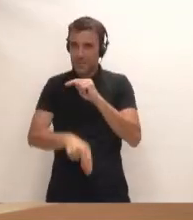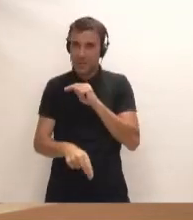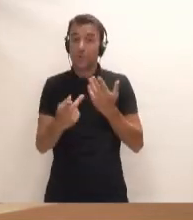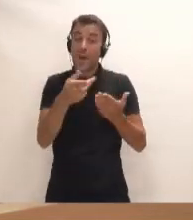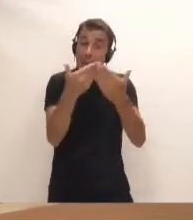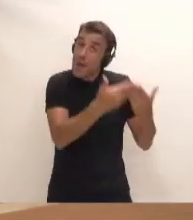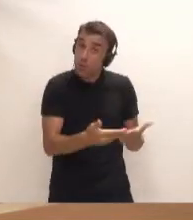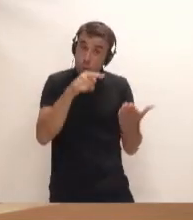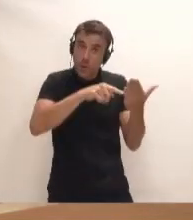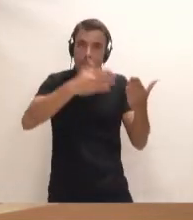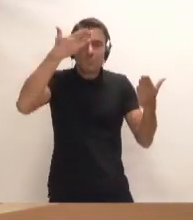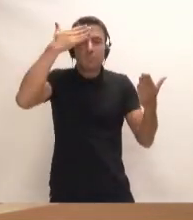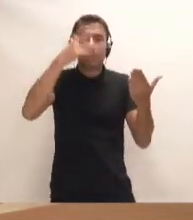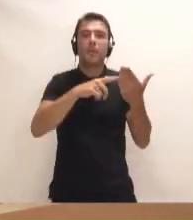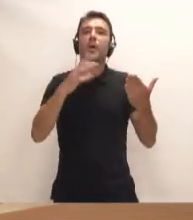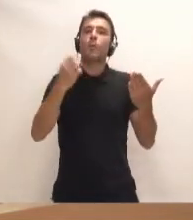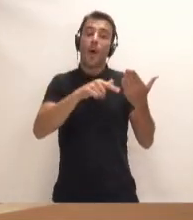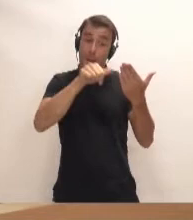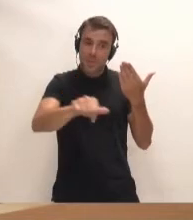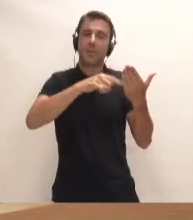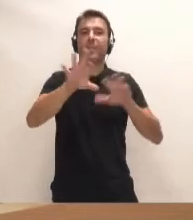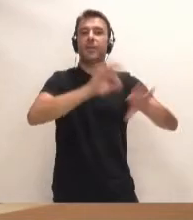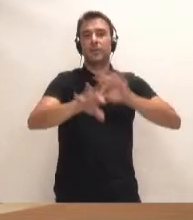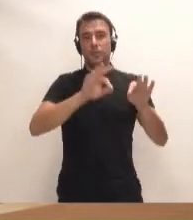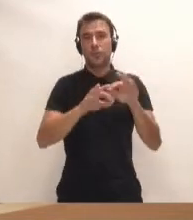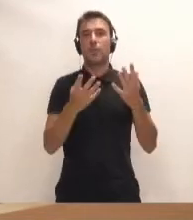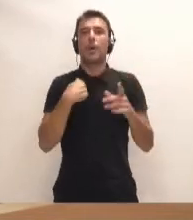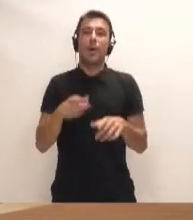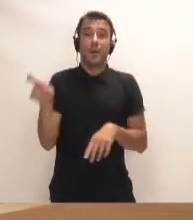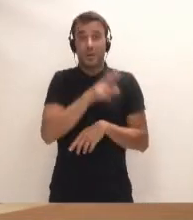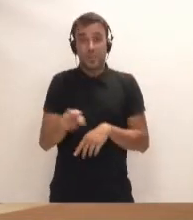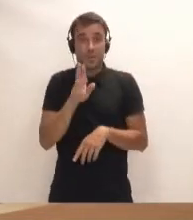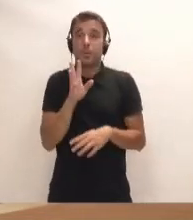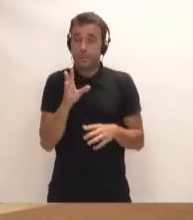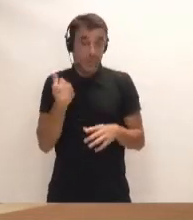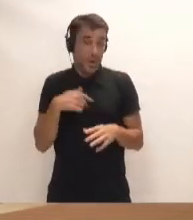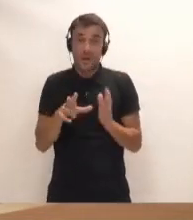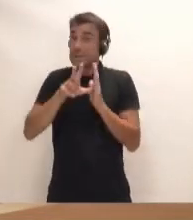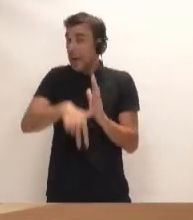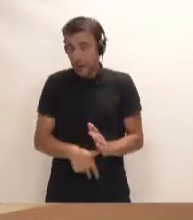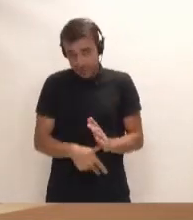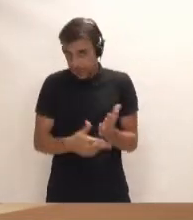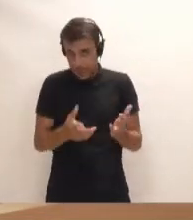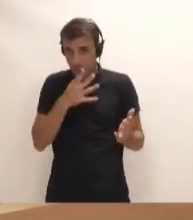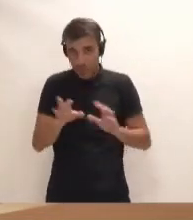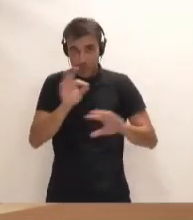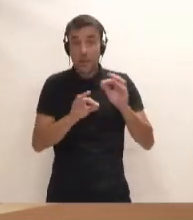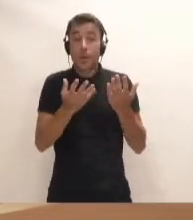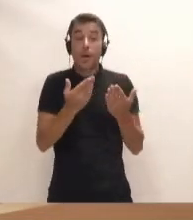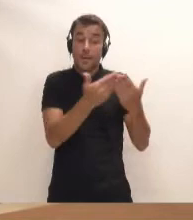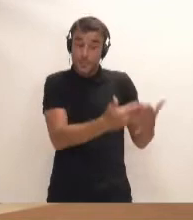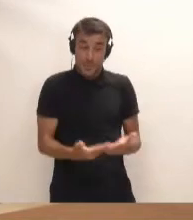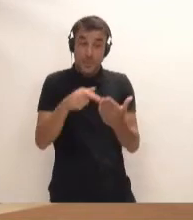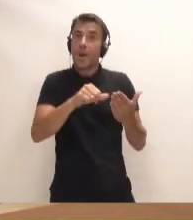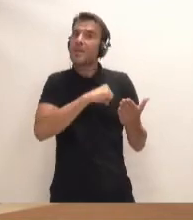el que realmente nos permita tomar las decisiones, pero, como volvemos a repetir, llegamos tarde y esas decisiones que se tomen a partir de ese estudio